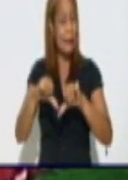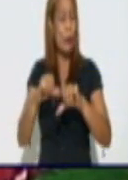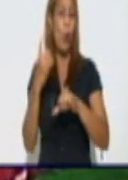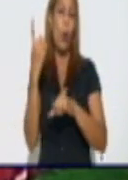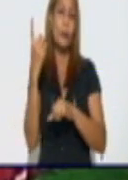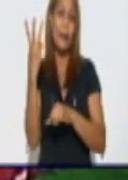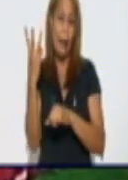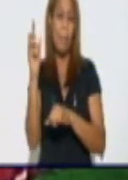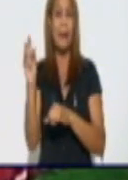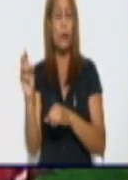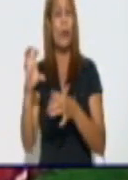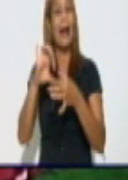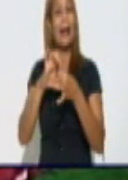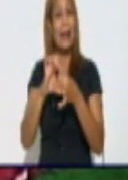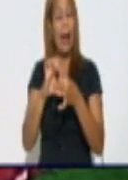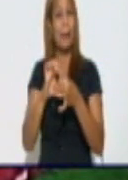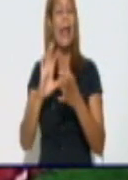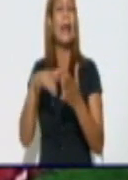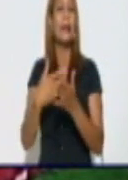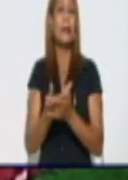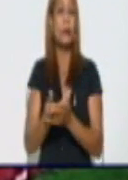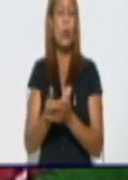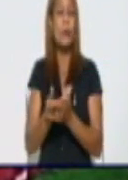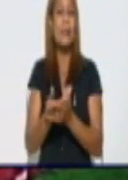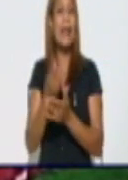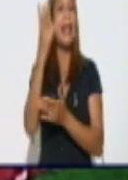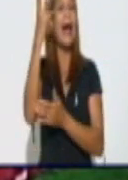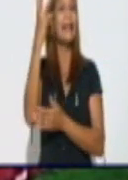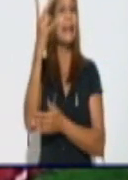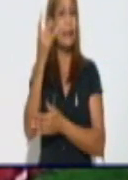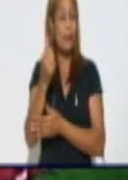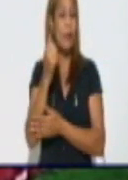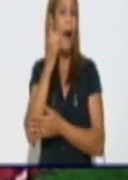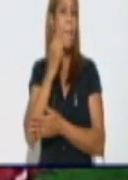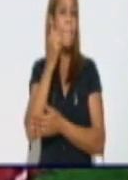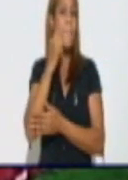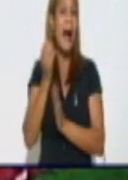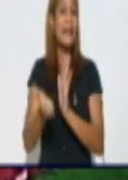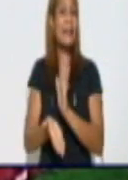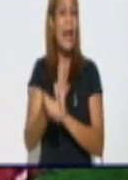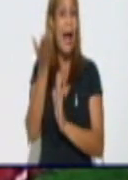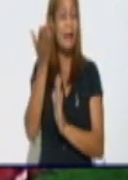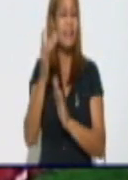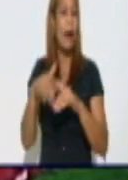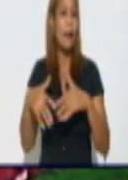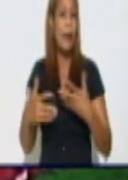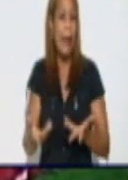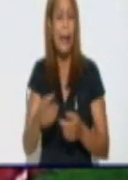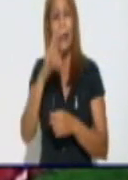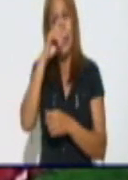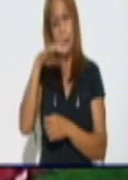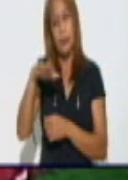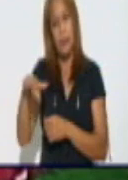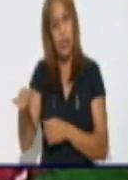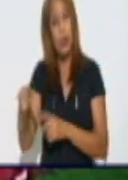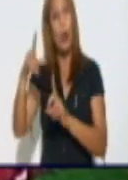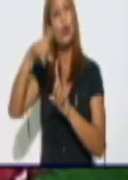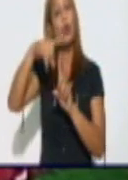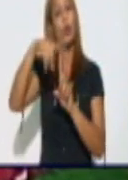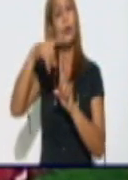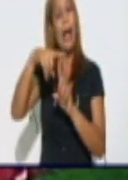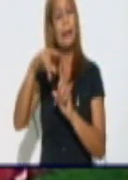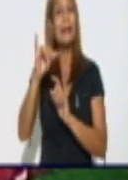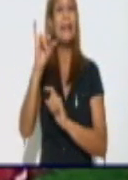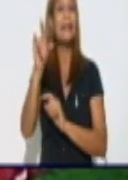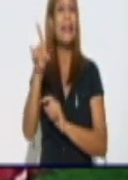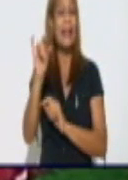se reporta la cifra más alta de casos positivos en la edad pediátrica, un total de 16. Y